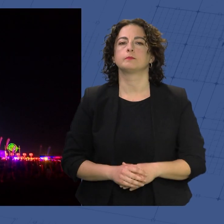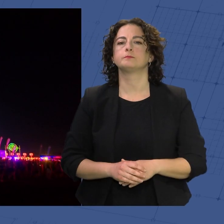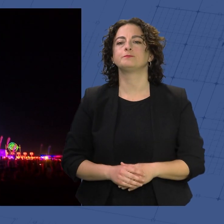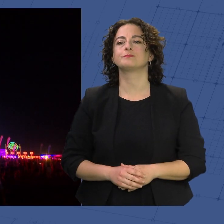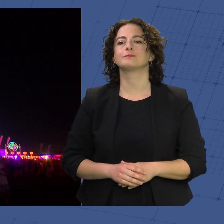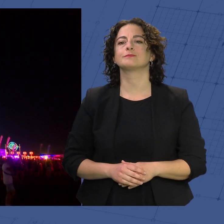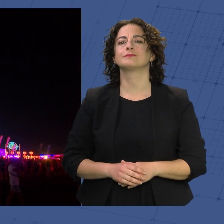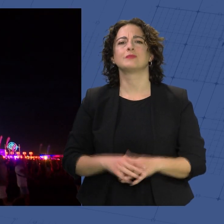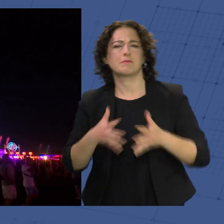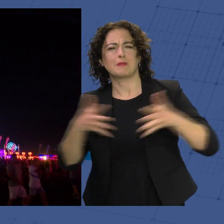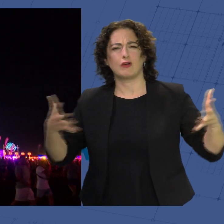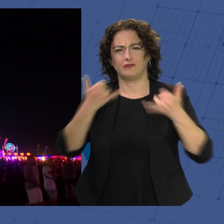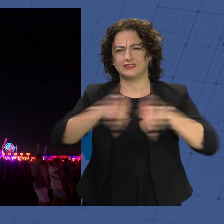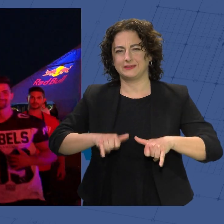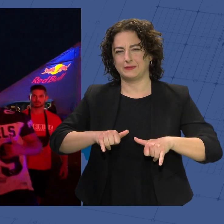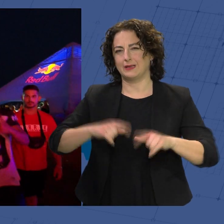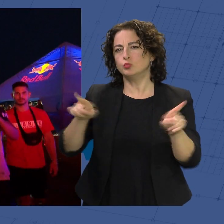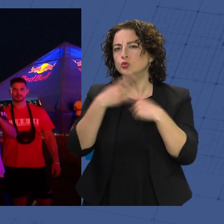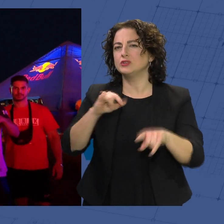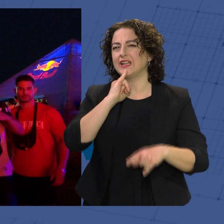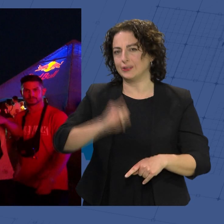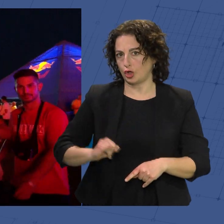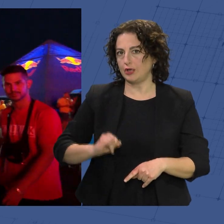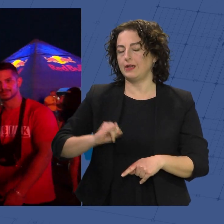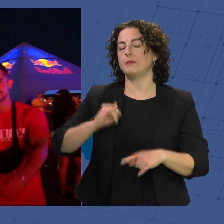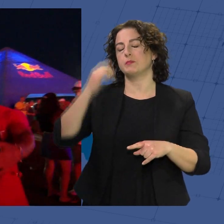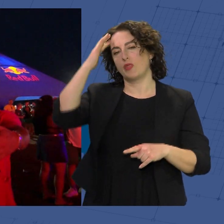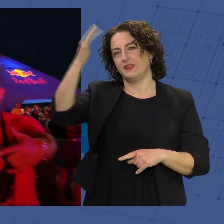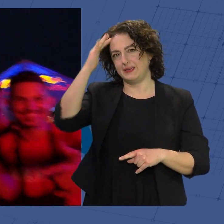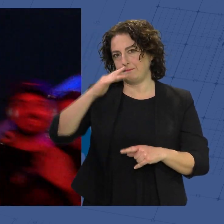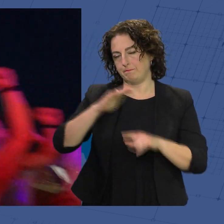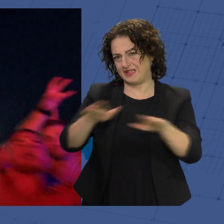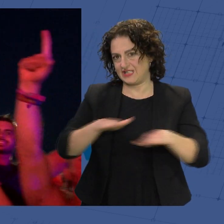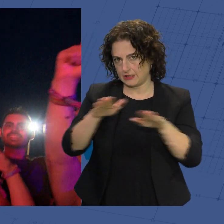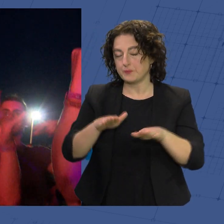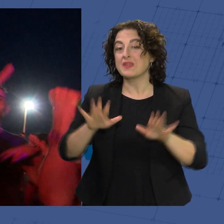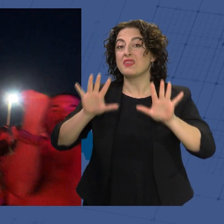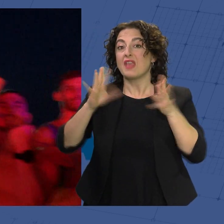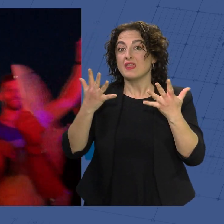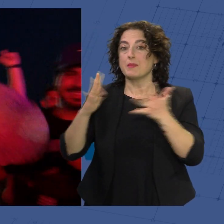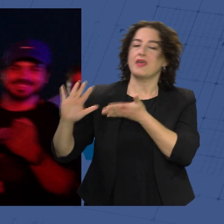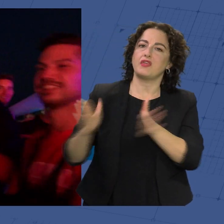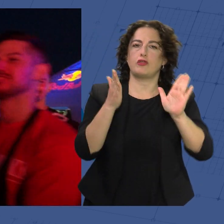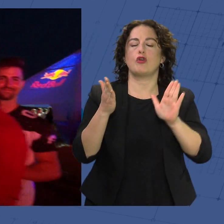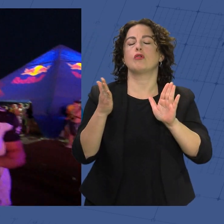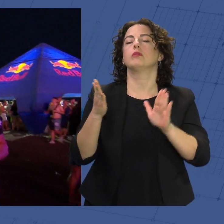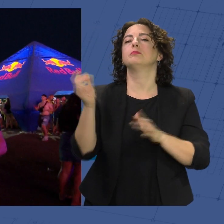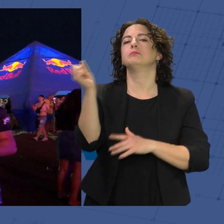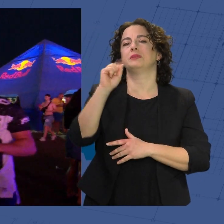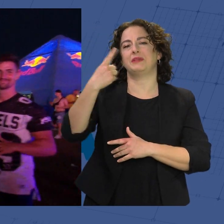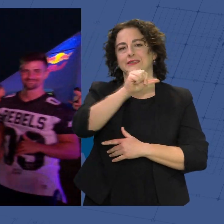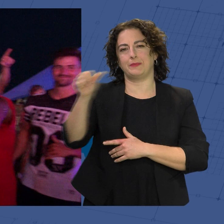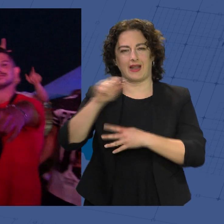El macrofestival de música electrónica Dream Beach ha anunciado que adelanta su décima edición a la primera semana de agosto de